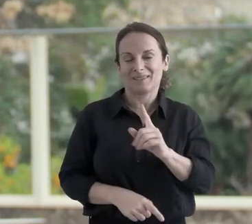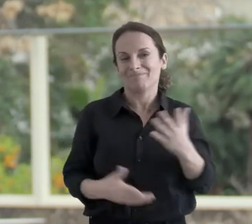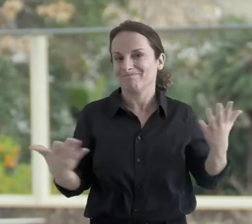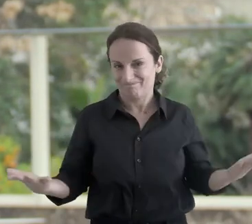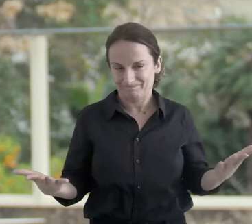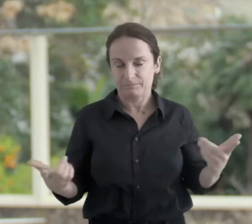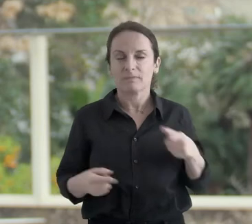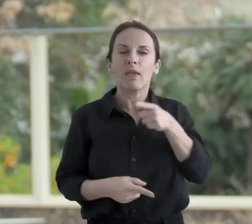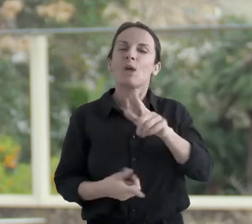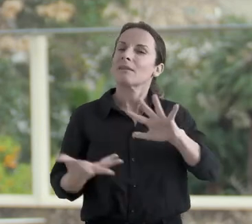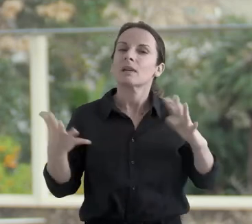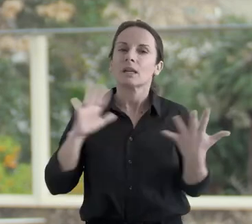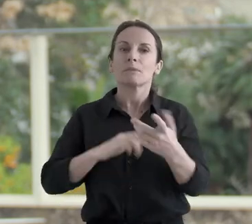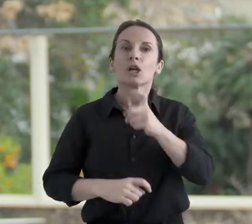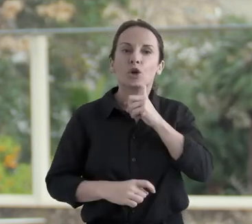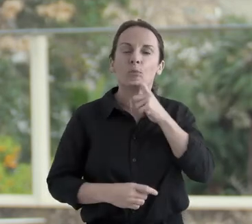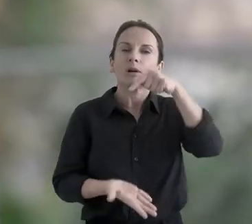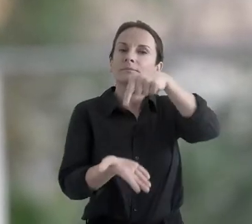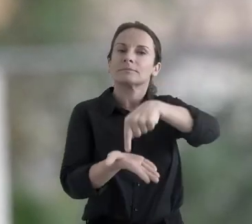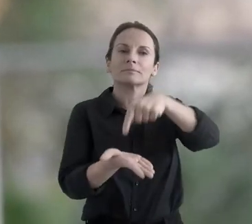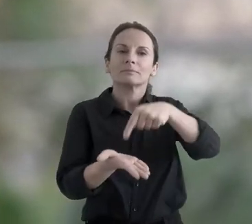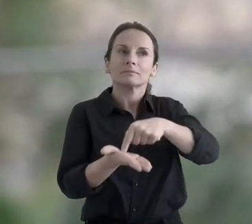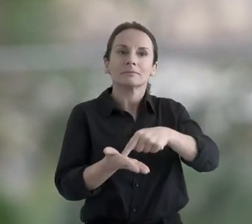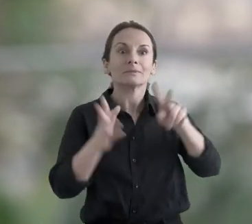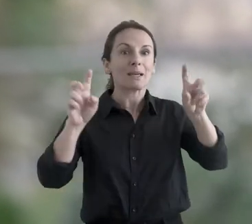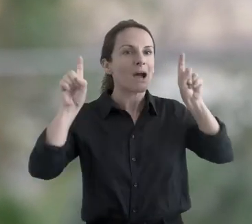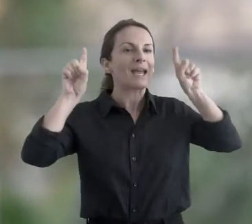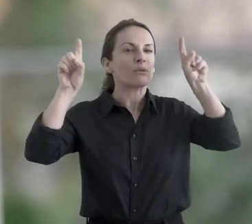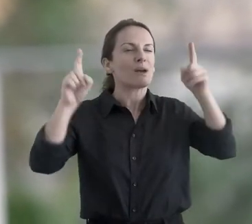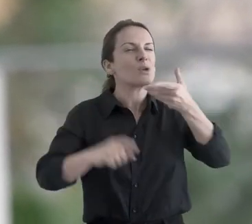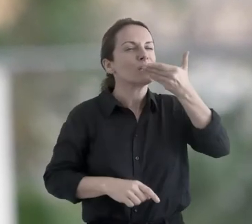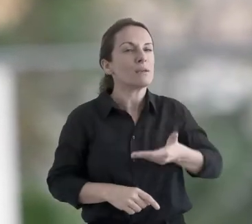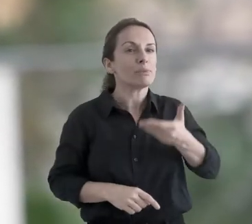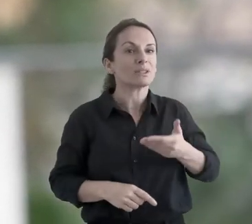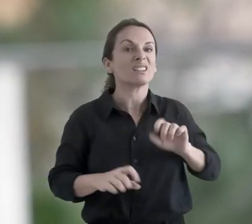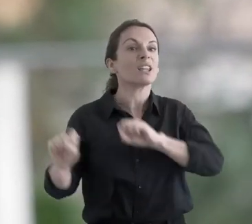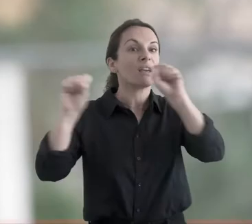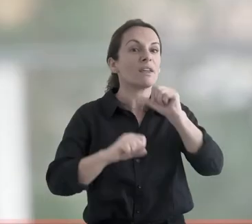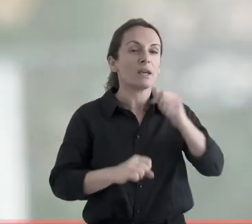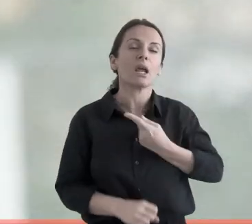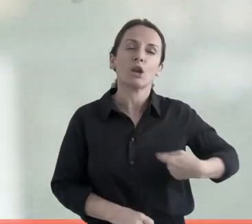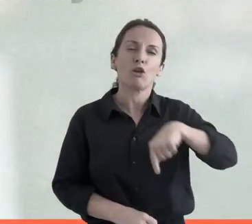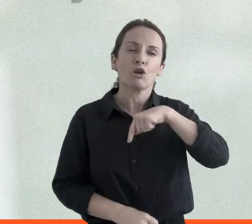más defendida por nosotros mismos.